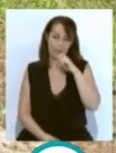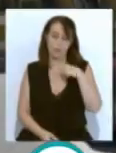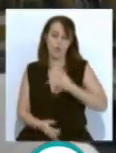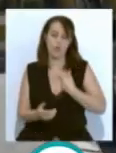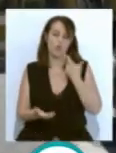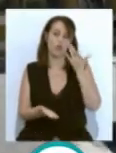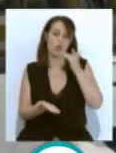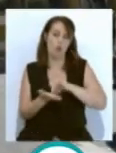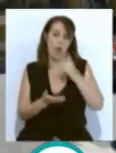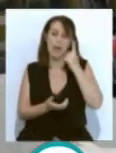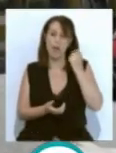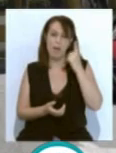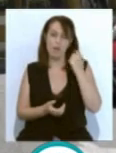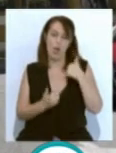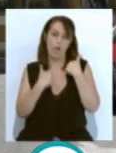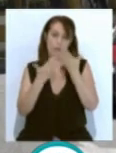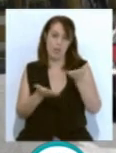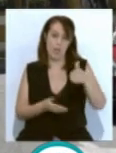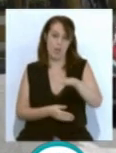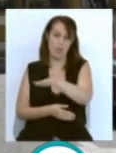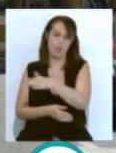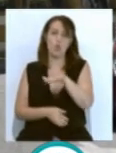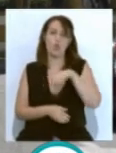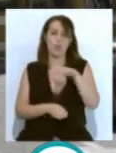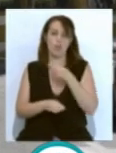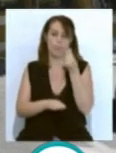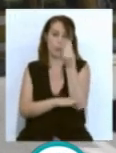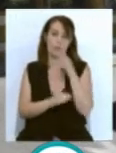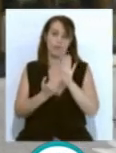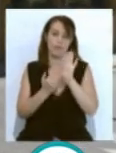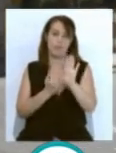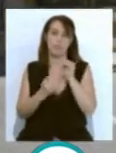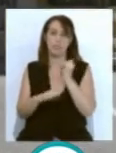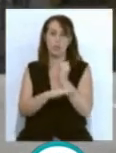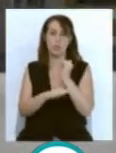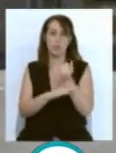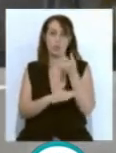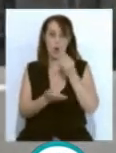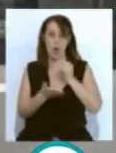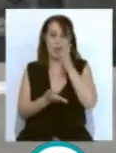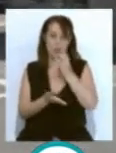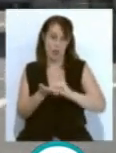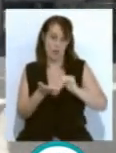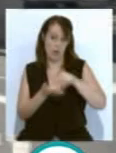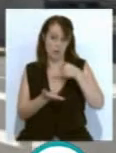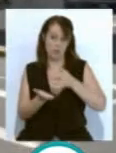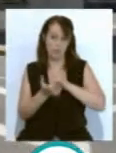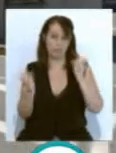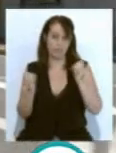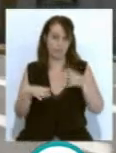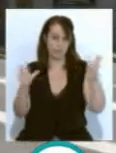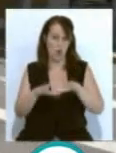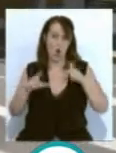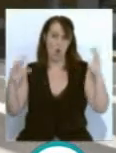tradicional ofrenda a los fallecidos en el monumento situado ante el Instituto Hidrográfico donde se originó la explosión sin